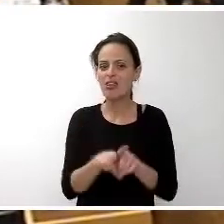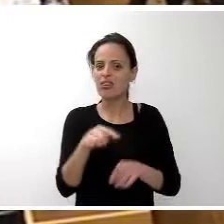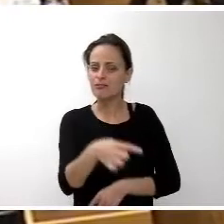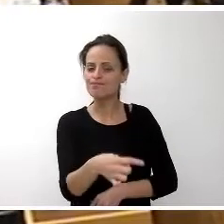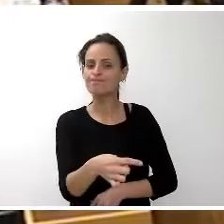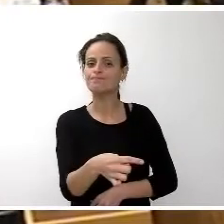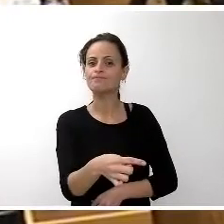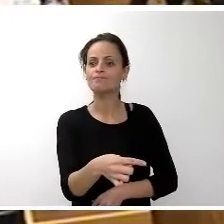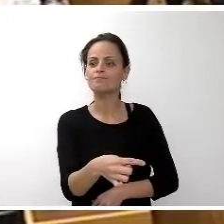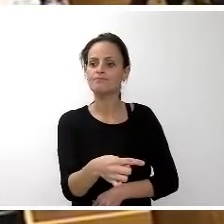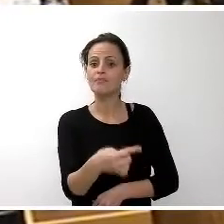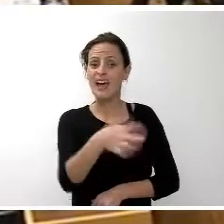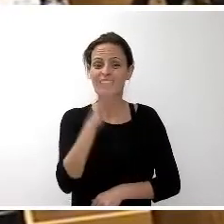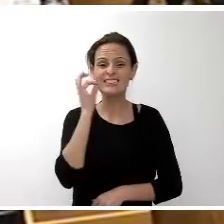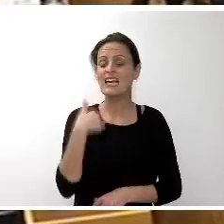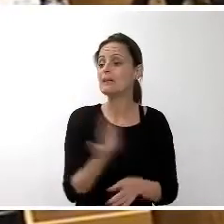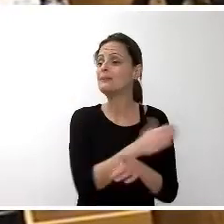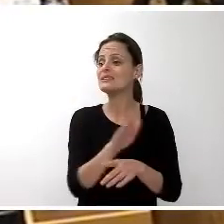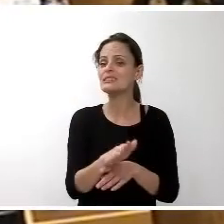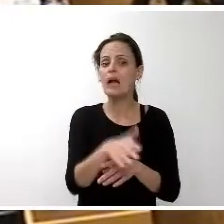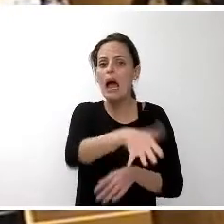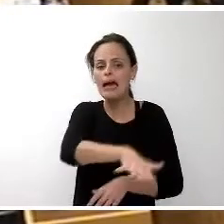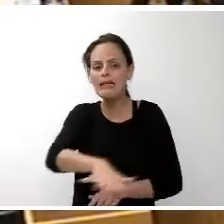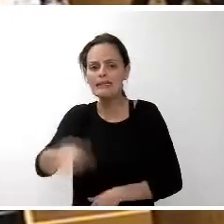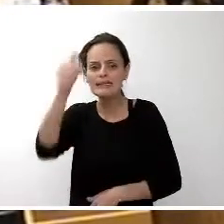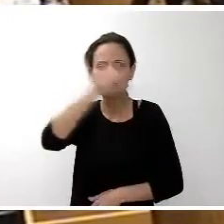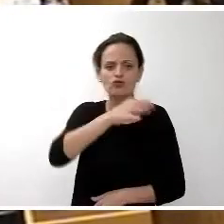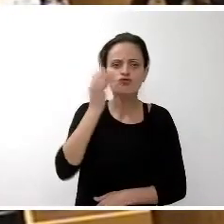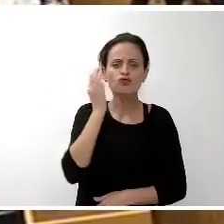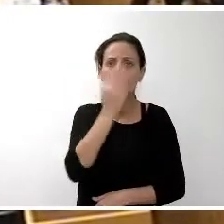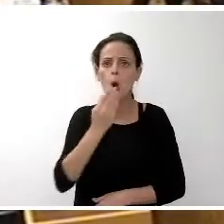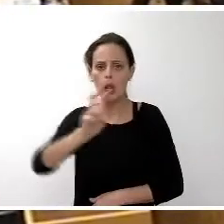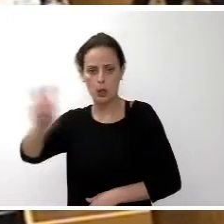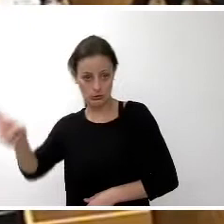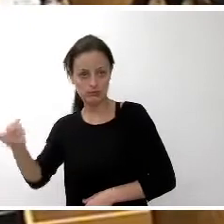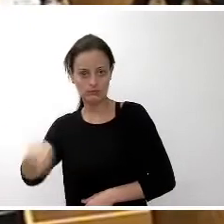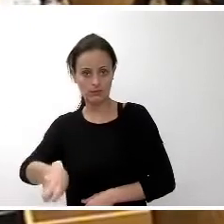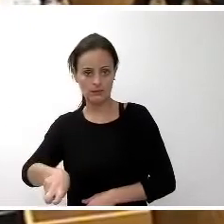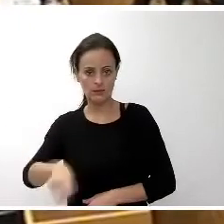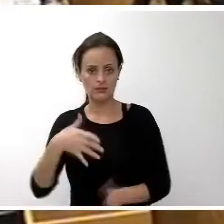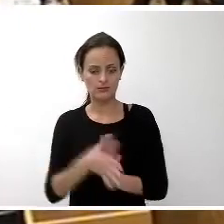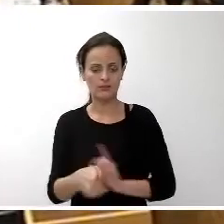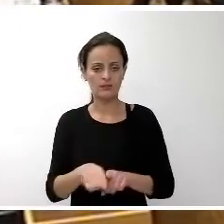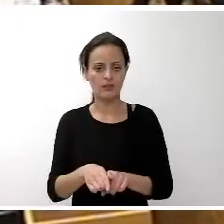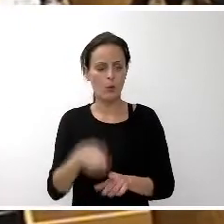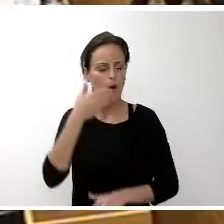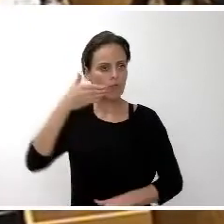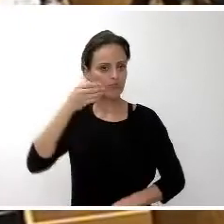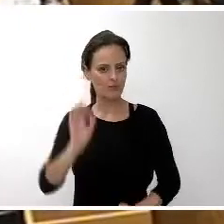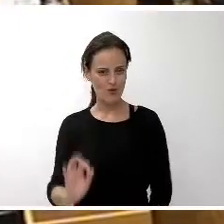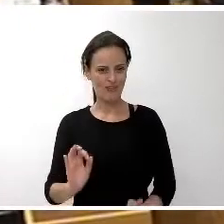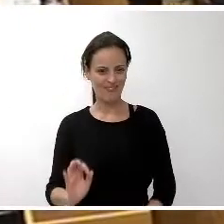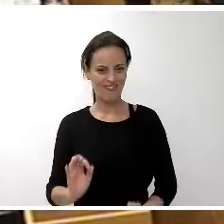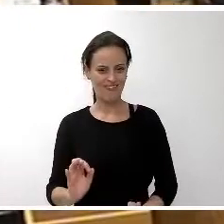que representa a tantos niños y niñas de otros colegios, pues la verdad que es un honor poder dirigirnos